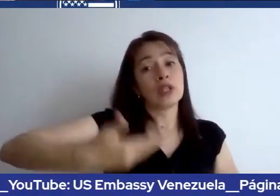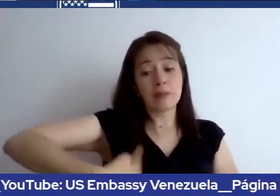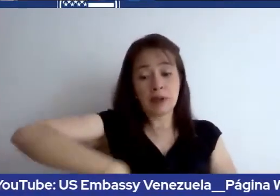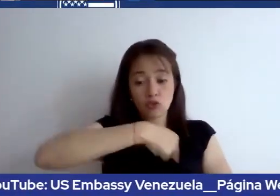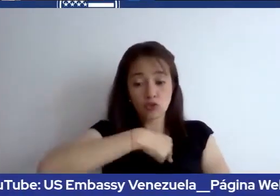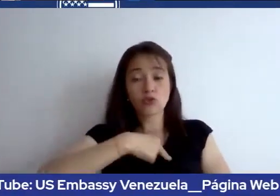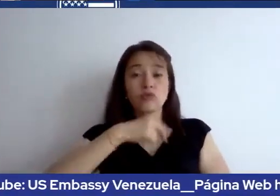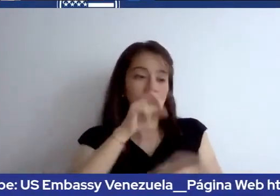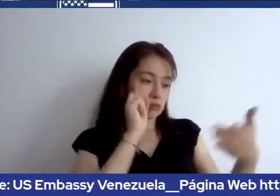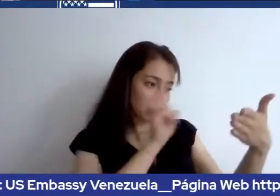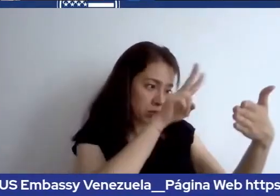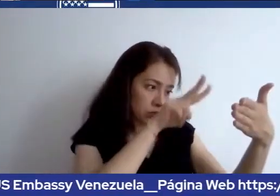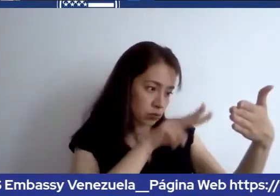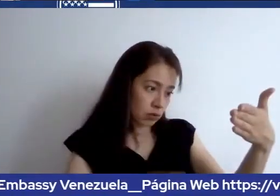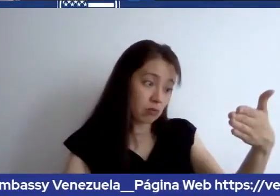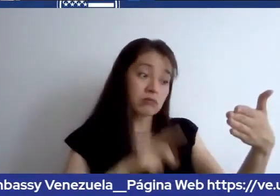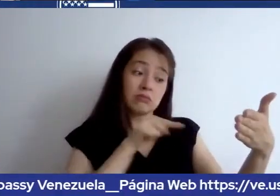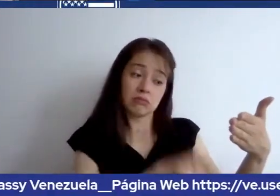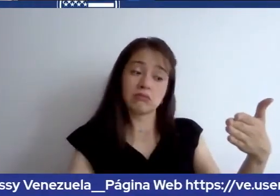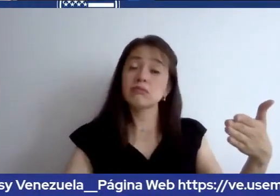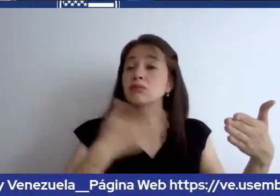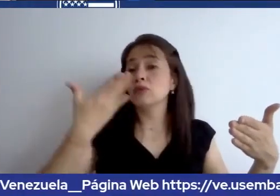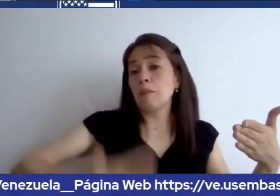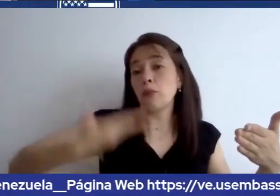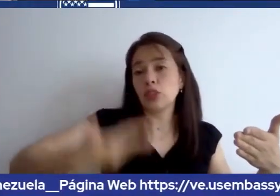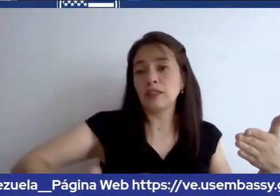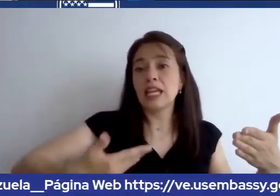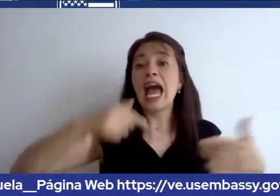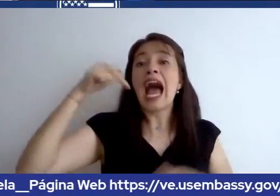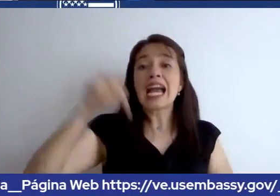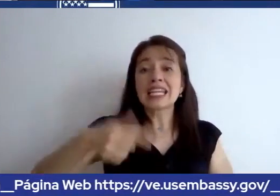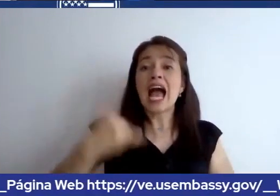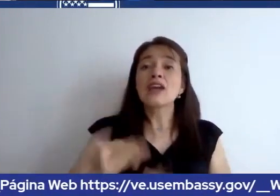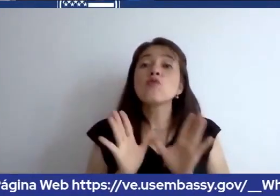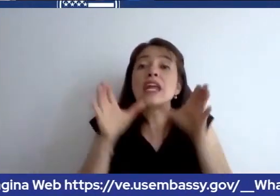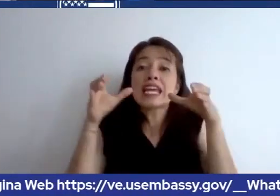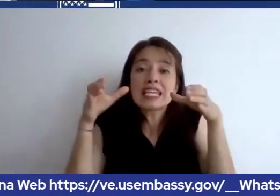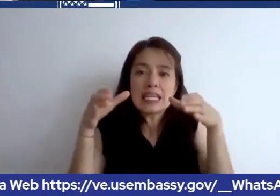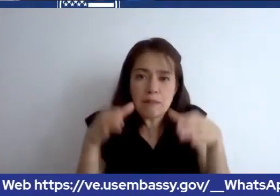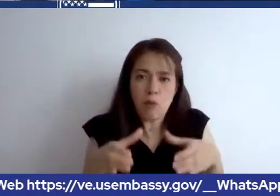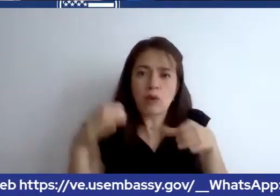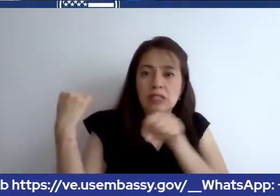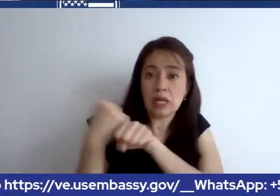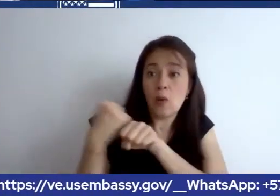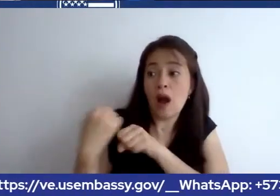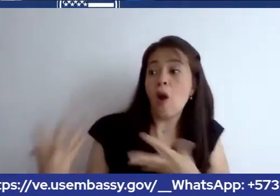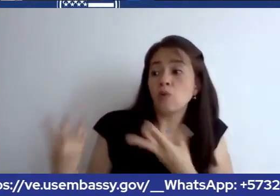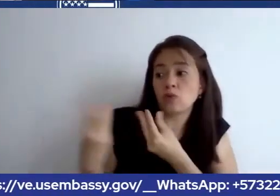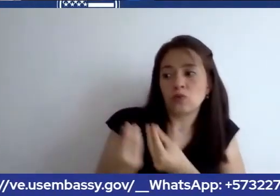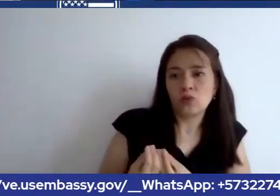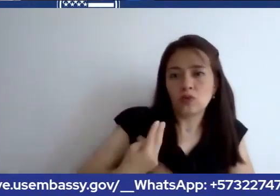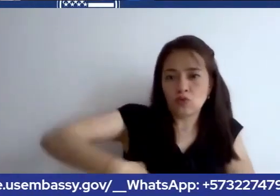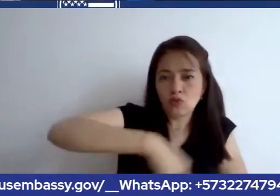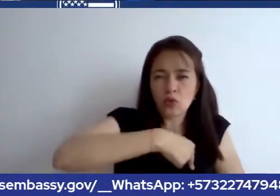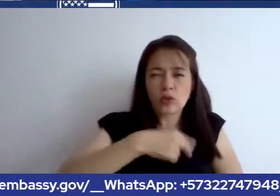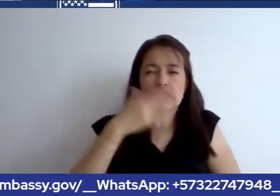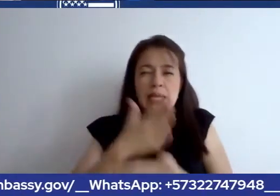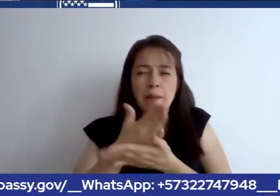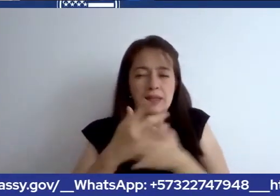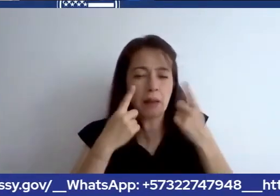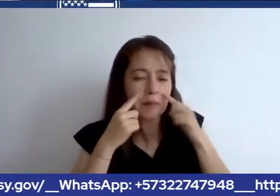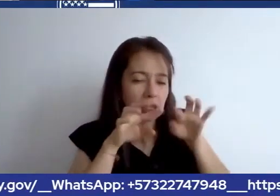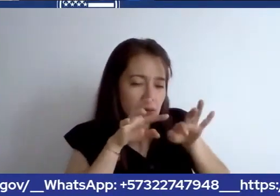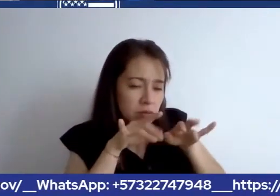este programa, lo vamos a responder. Tenemos un equipo consular que trabaja con nosotros y ellos vean constantemente el